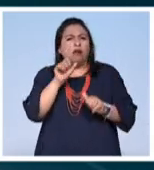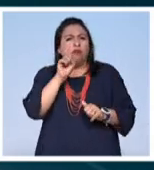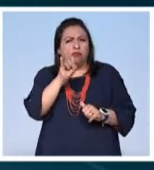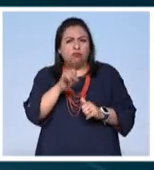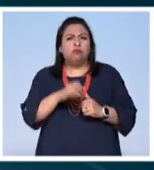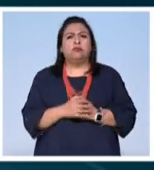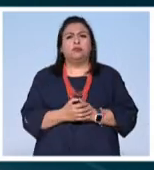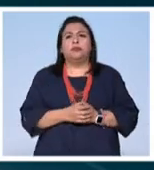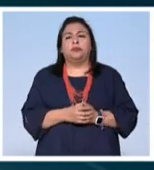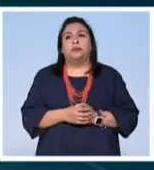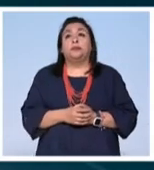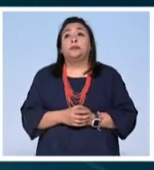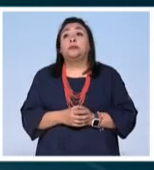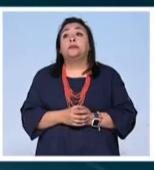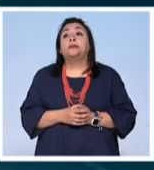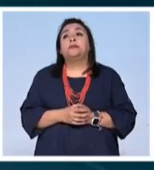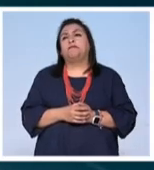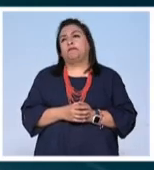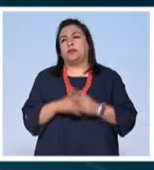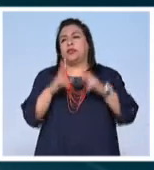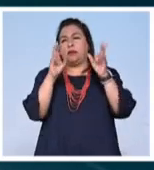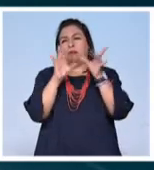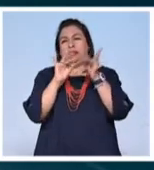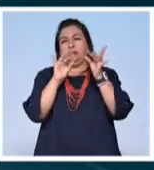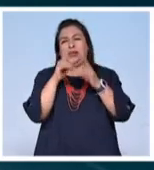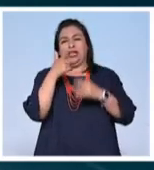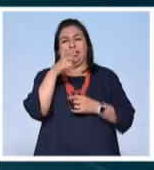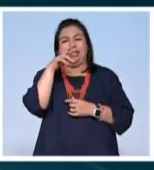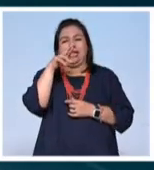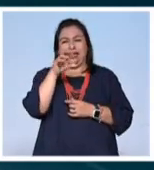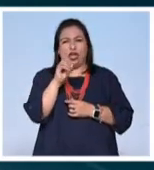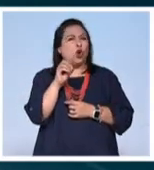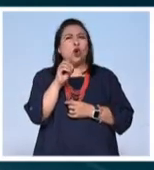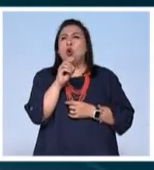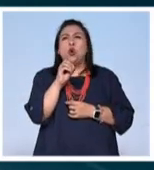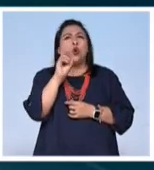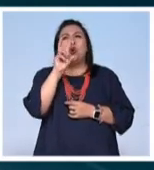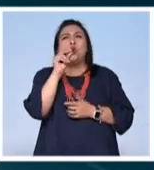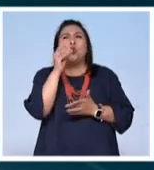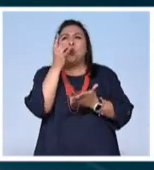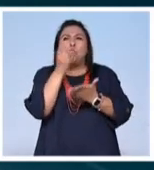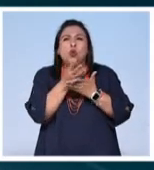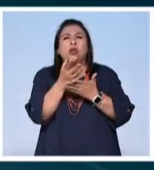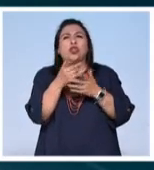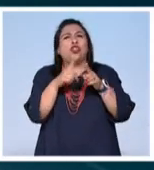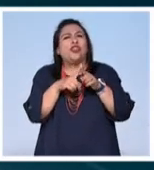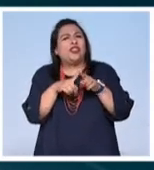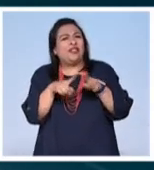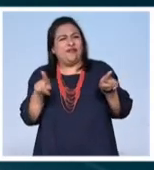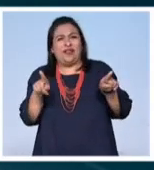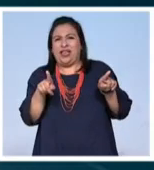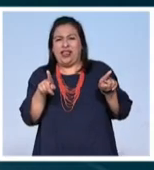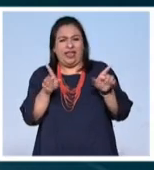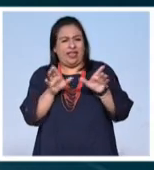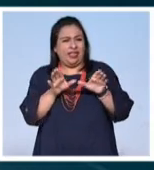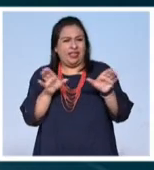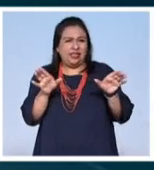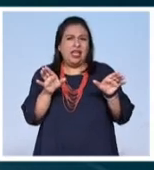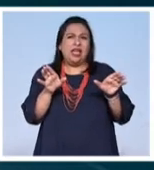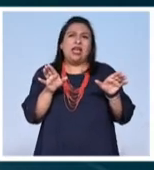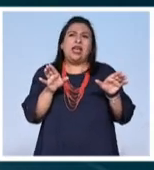cuando hablamos de género no estamos hablando nada más de la distinción del